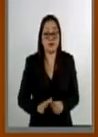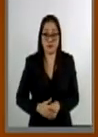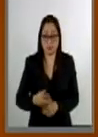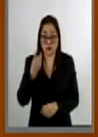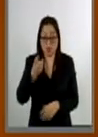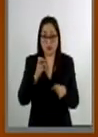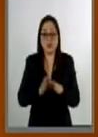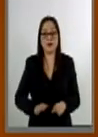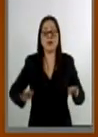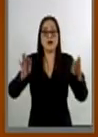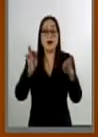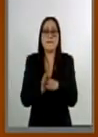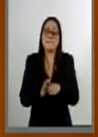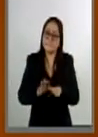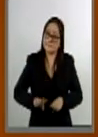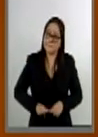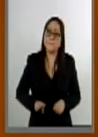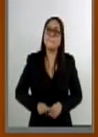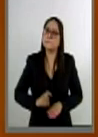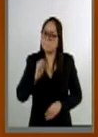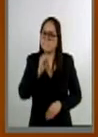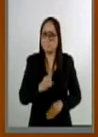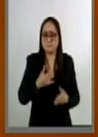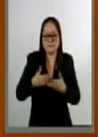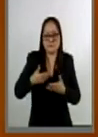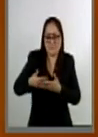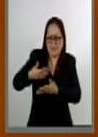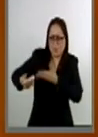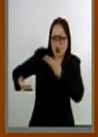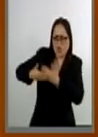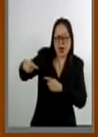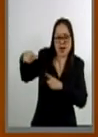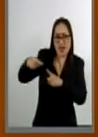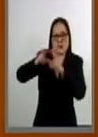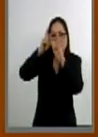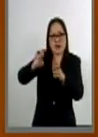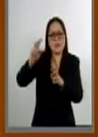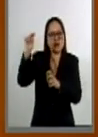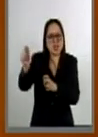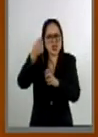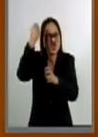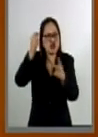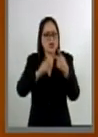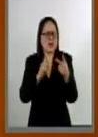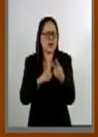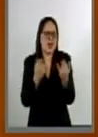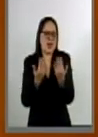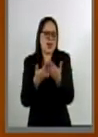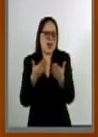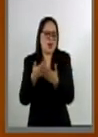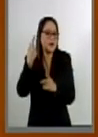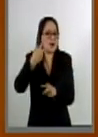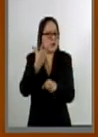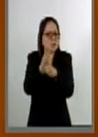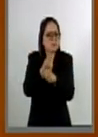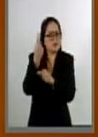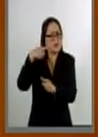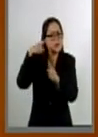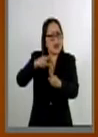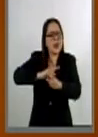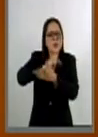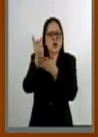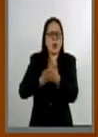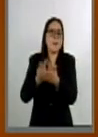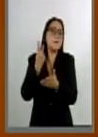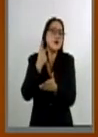resulta conveniente que en estos tiempos modernos de la era de la tecnología y en aras de contribuir con la política de